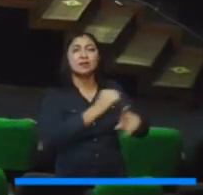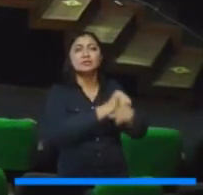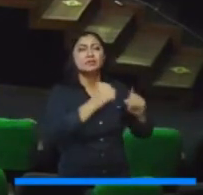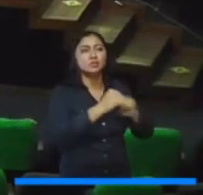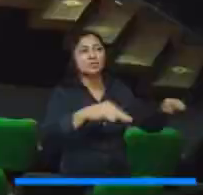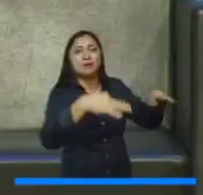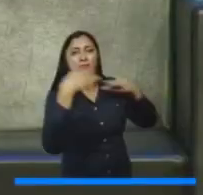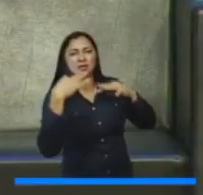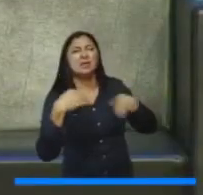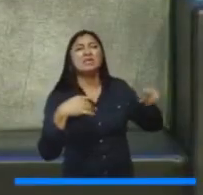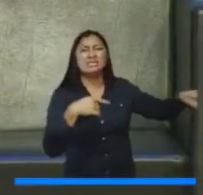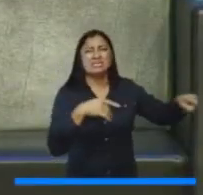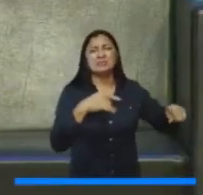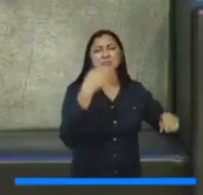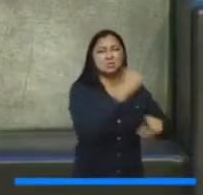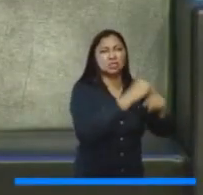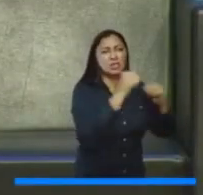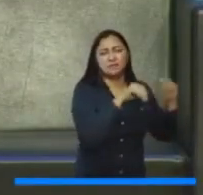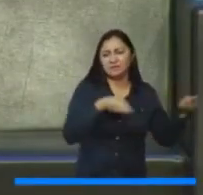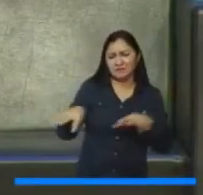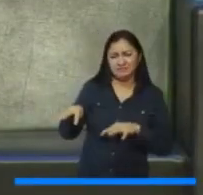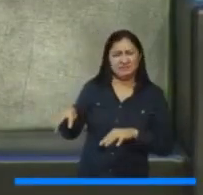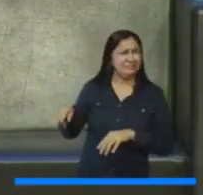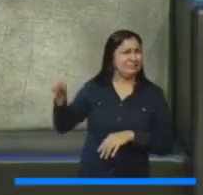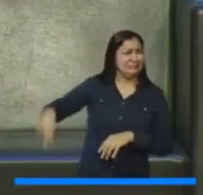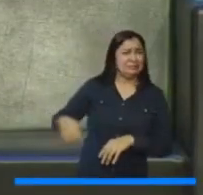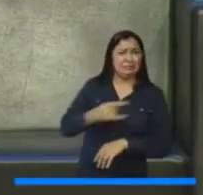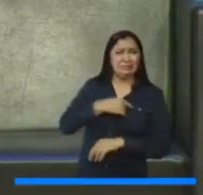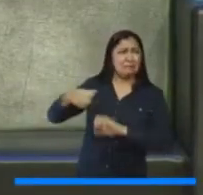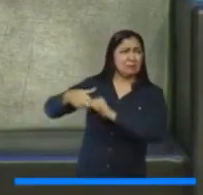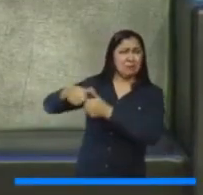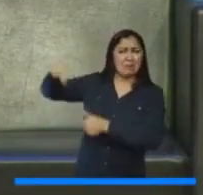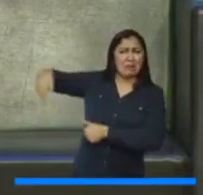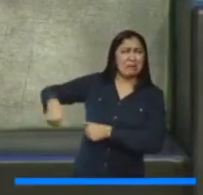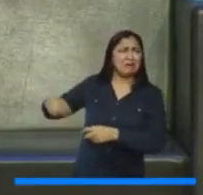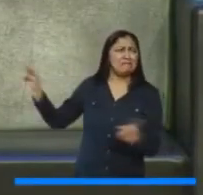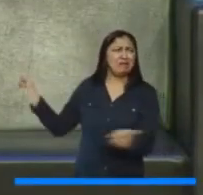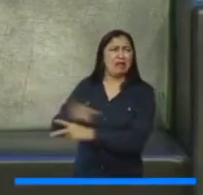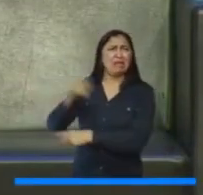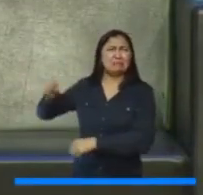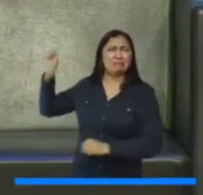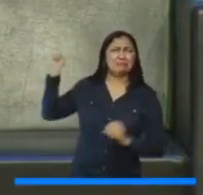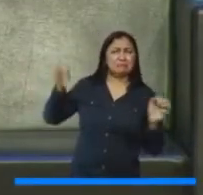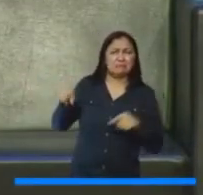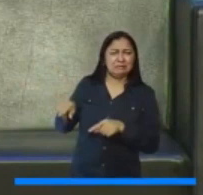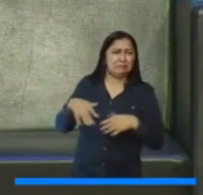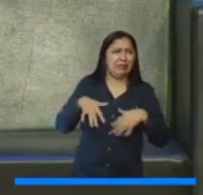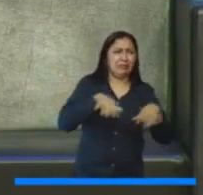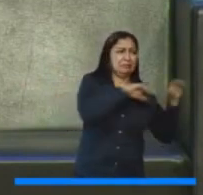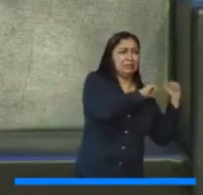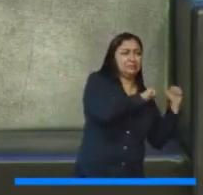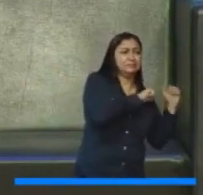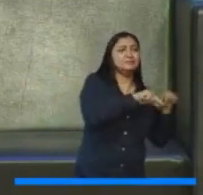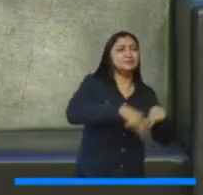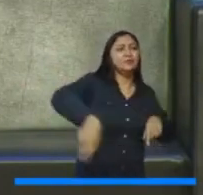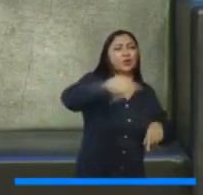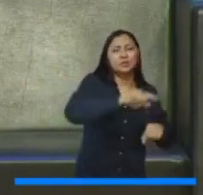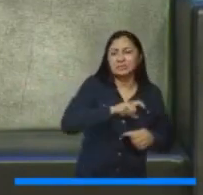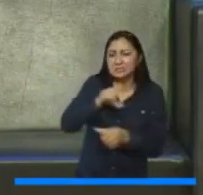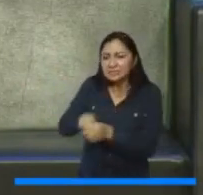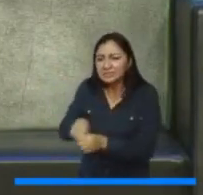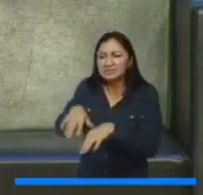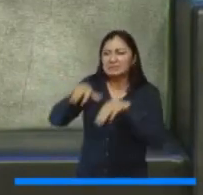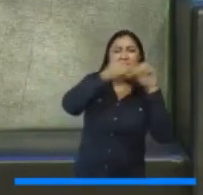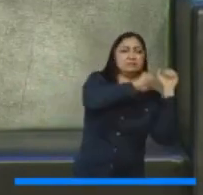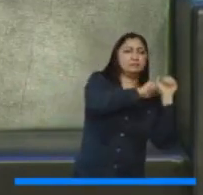como una universidad de conflictos, como una universidad de tensiones, muchas de ellas violenta. Y eso mermaba la credibilidad y la confianza.